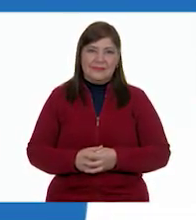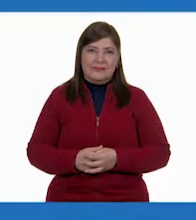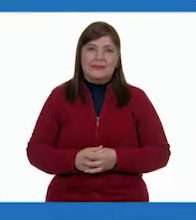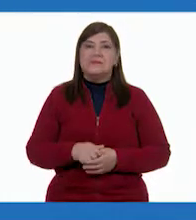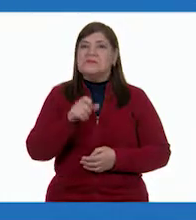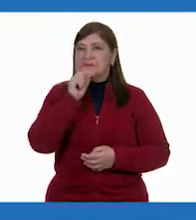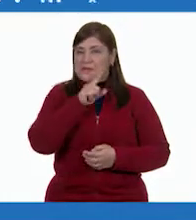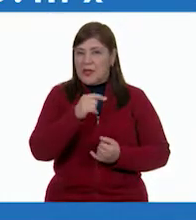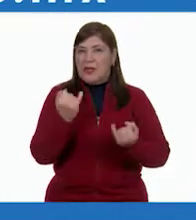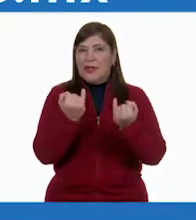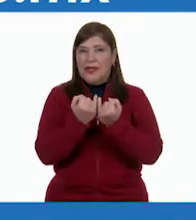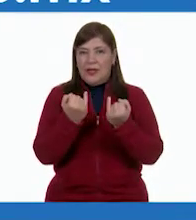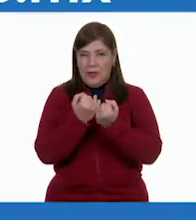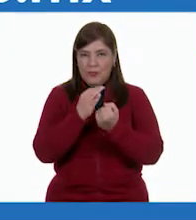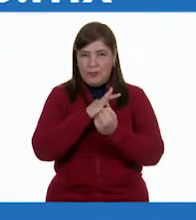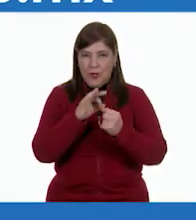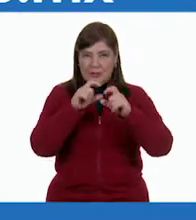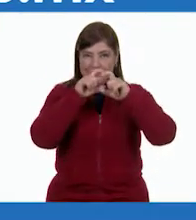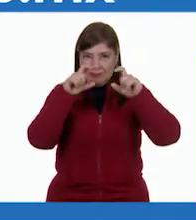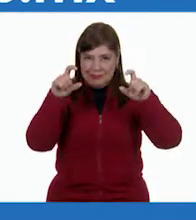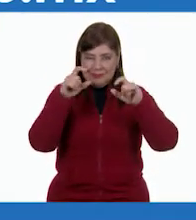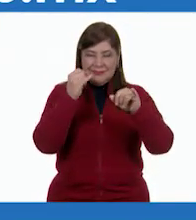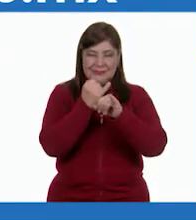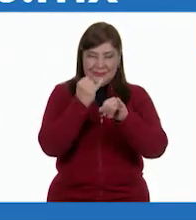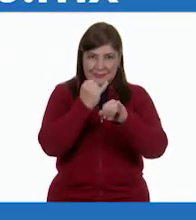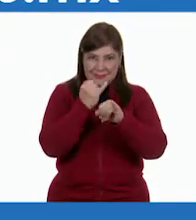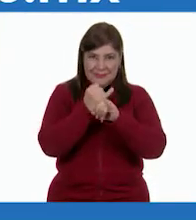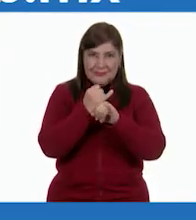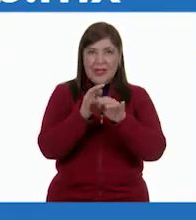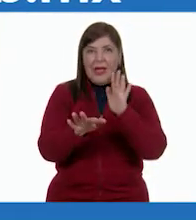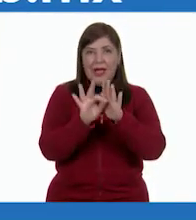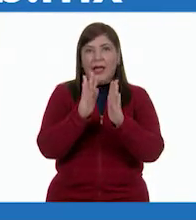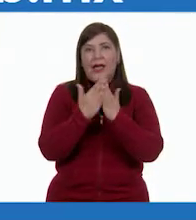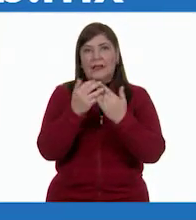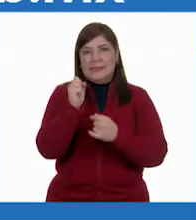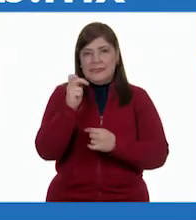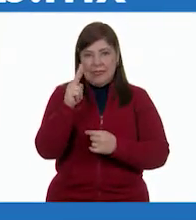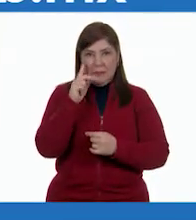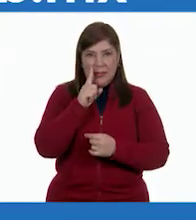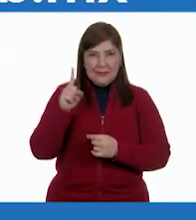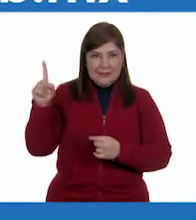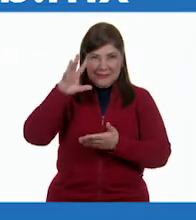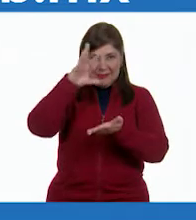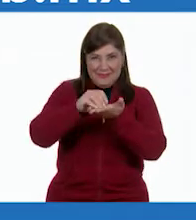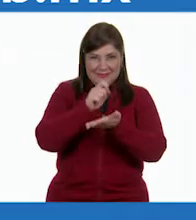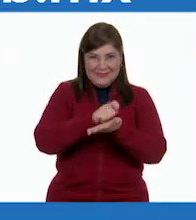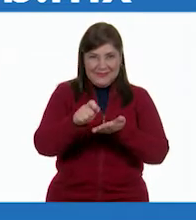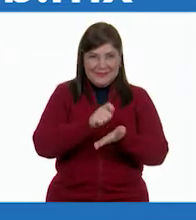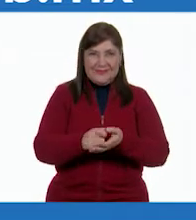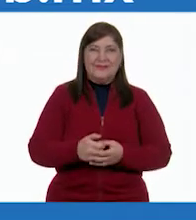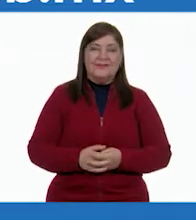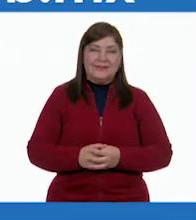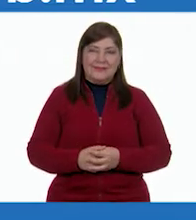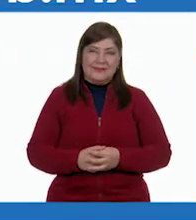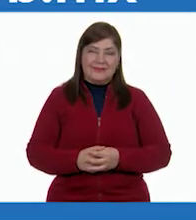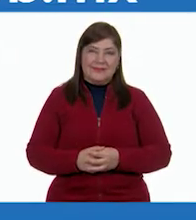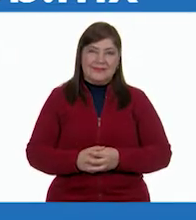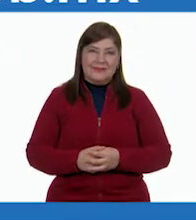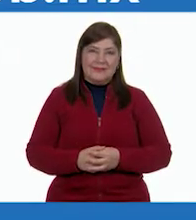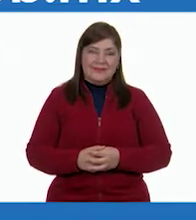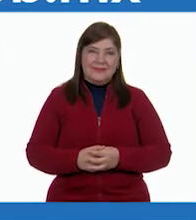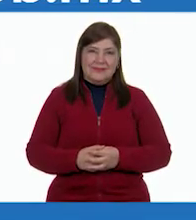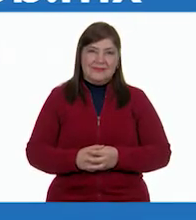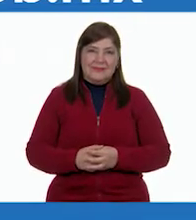También puedes encontrar los libros de texto en la página conaliteg.cep.gov